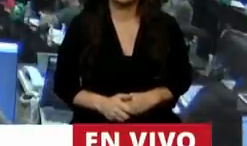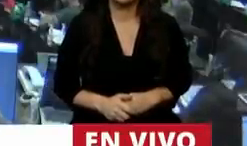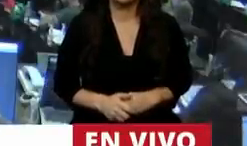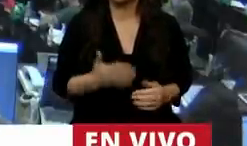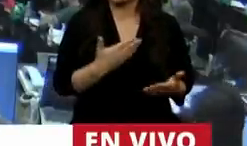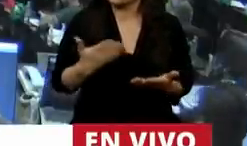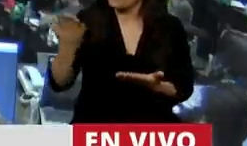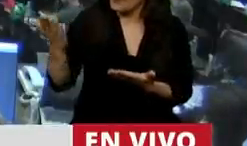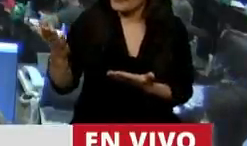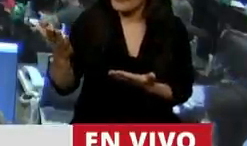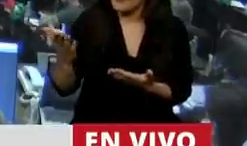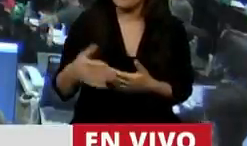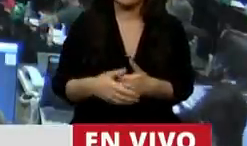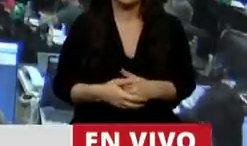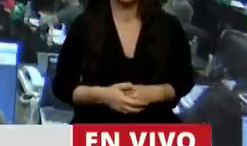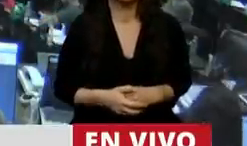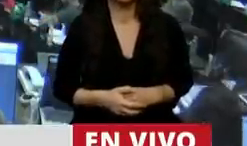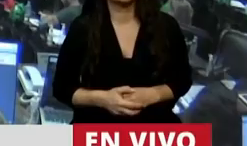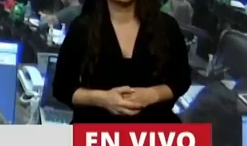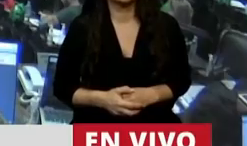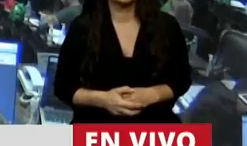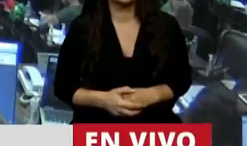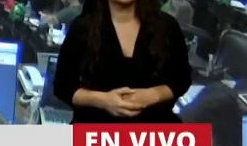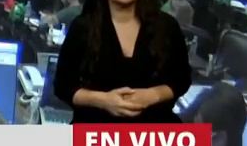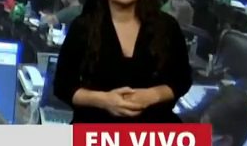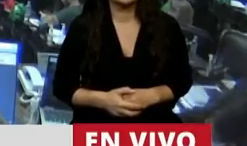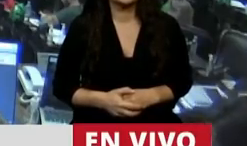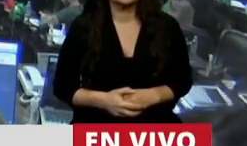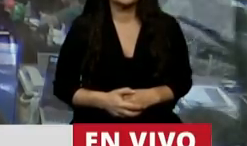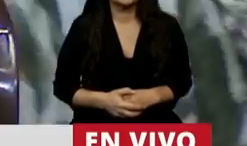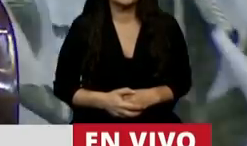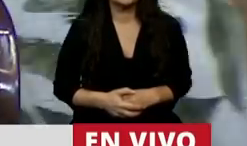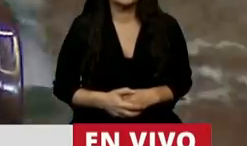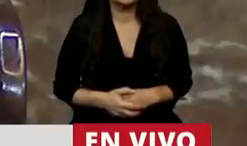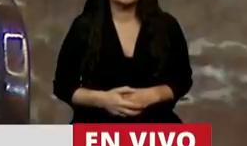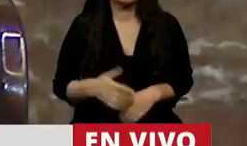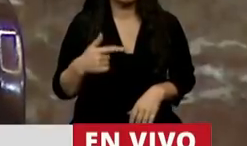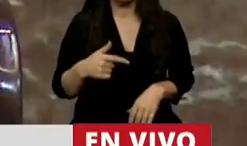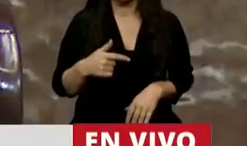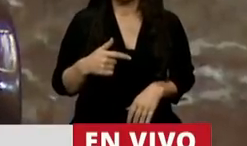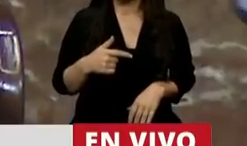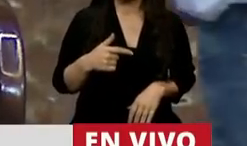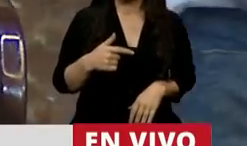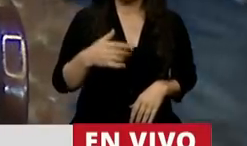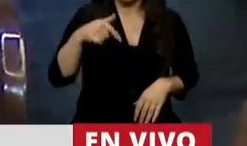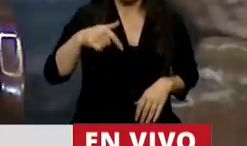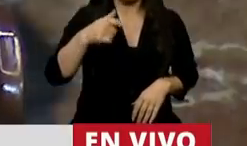Señor Presidente, no es un buen día para mí.